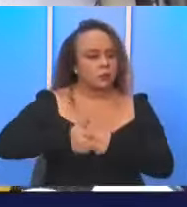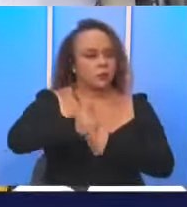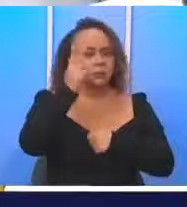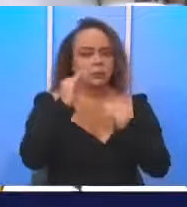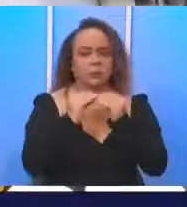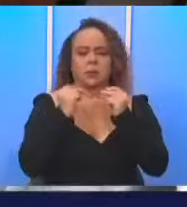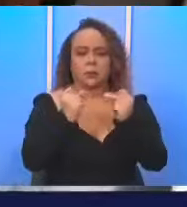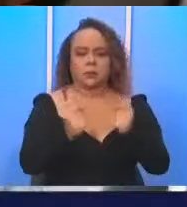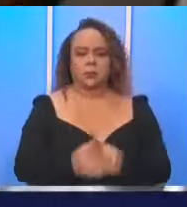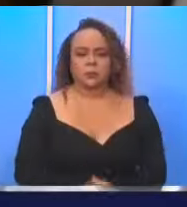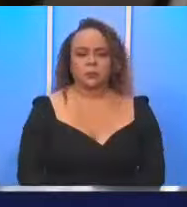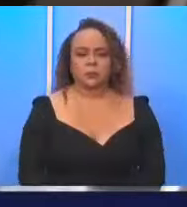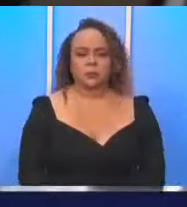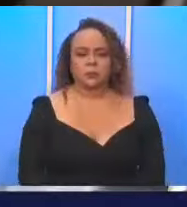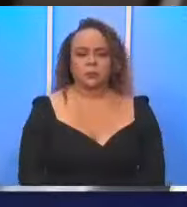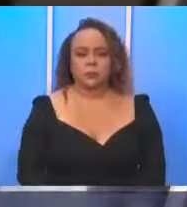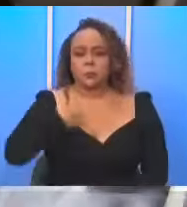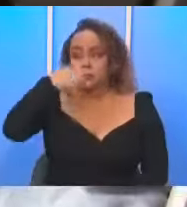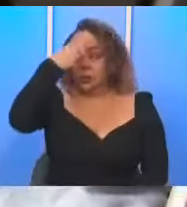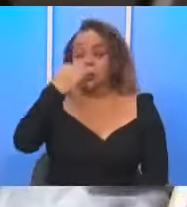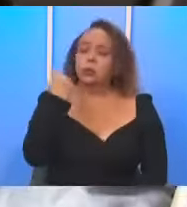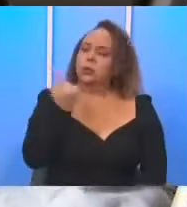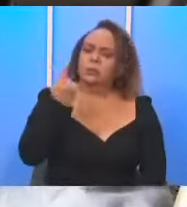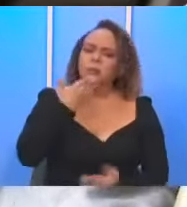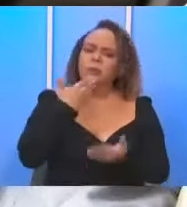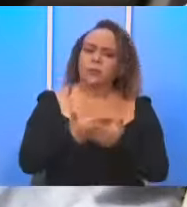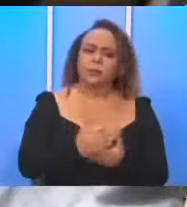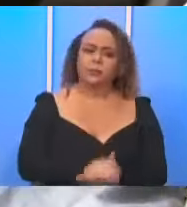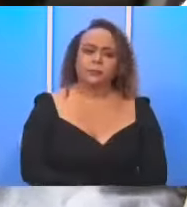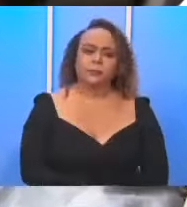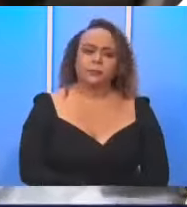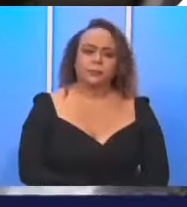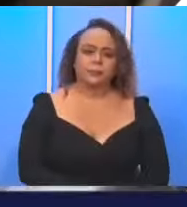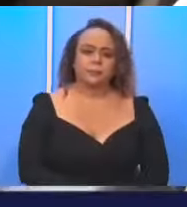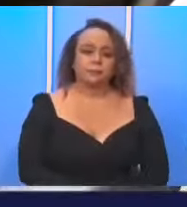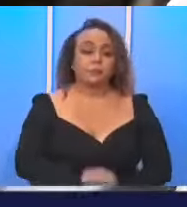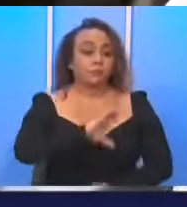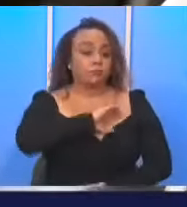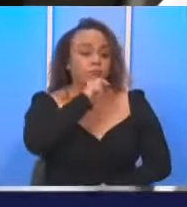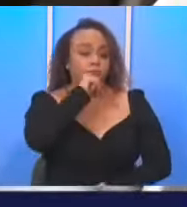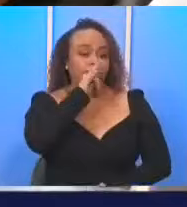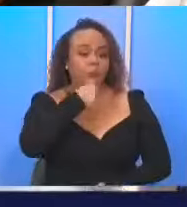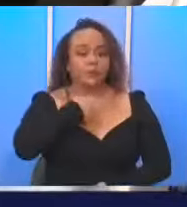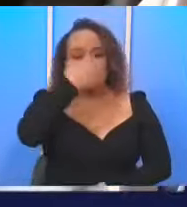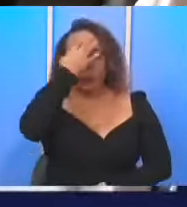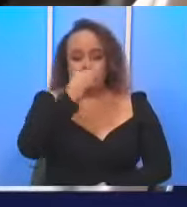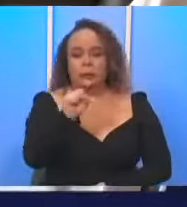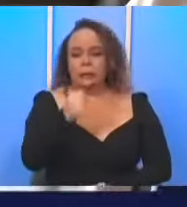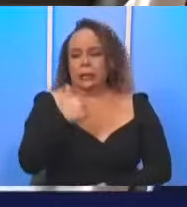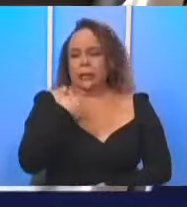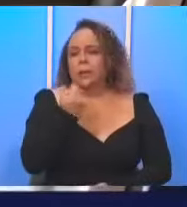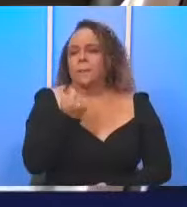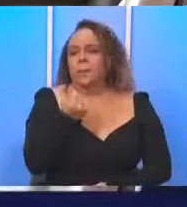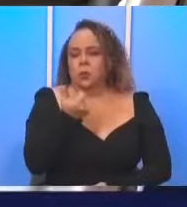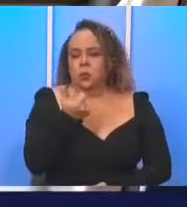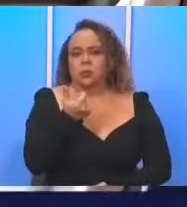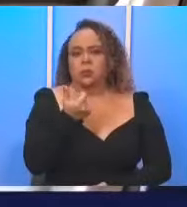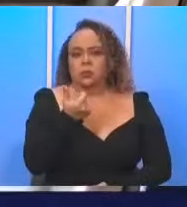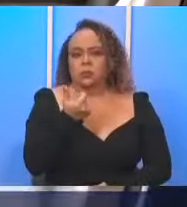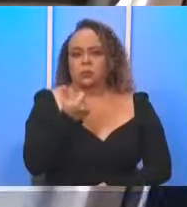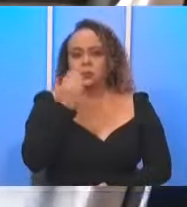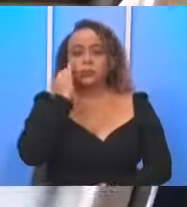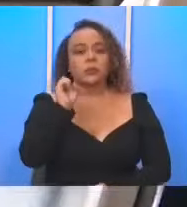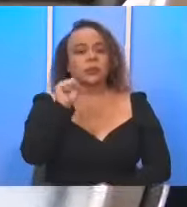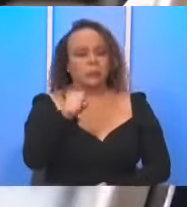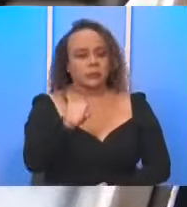más rápido. Creo que siempre es bueno, ¿verdad?, que estén los inspectores. Creo que sí hay muy poca cantidad, porque sí,